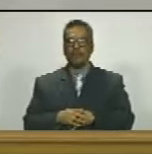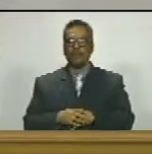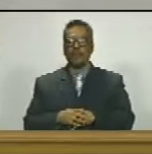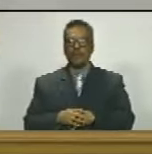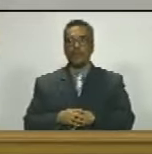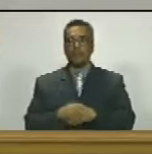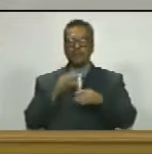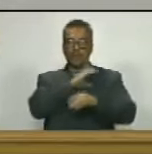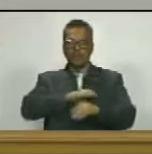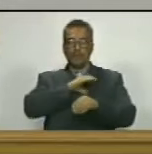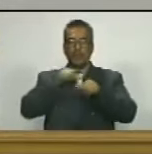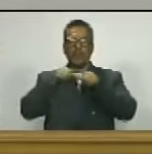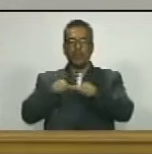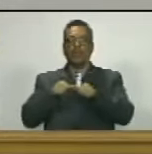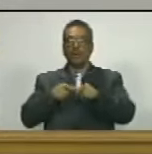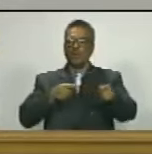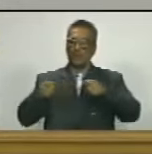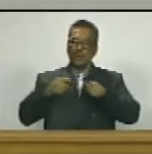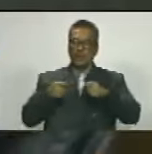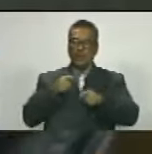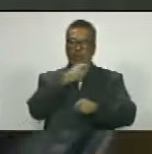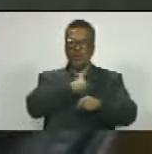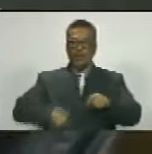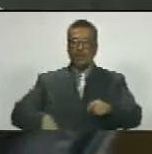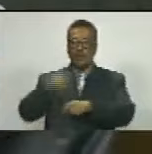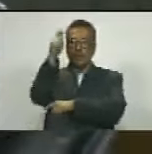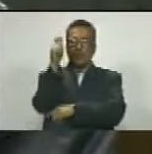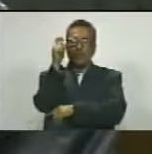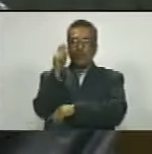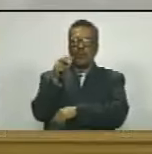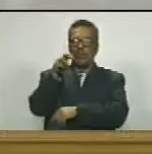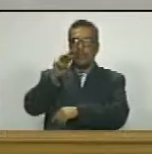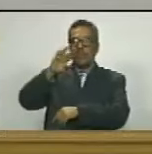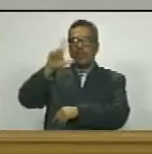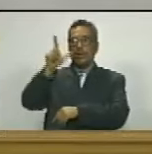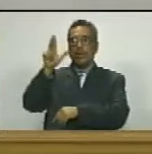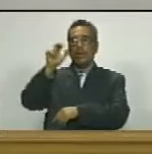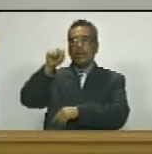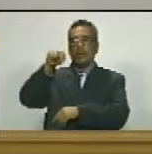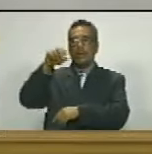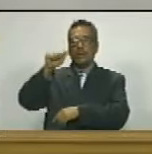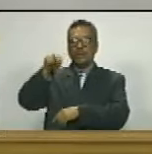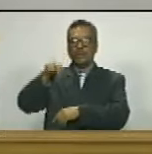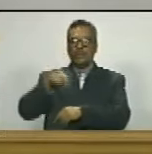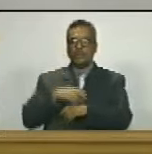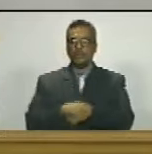comisión permanente de contraloría presidente diputado william gil calderón